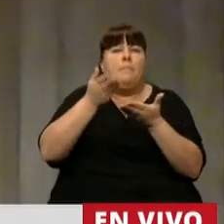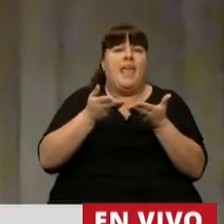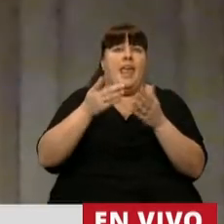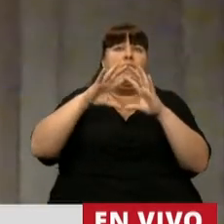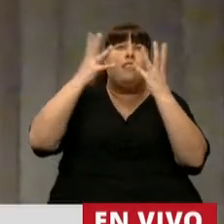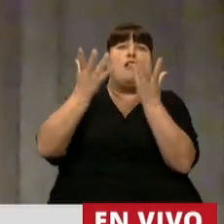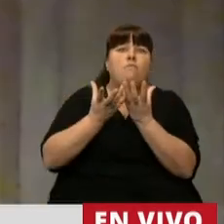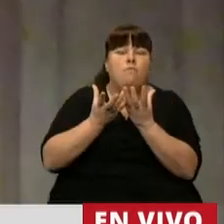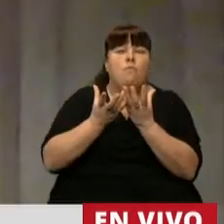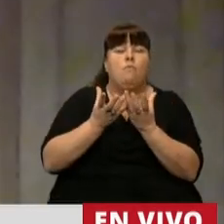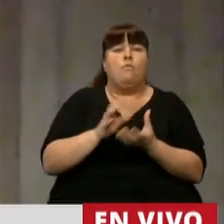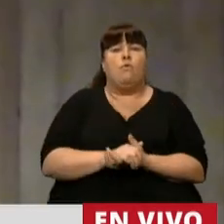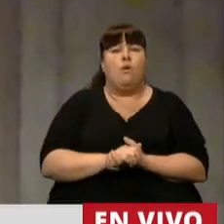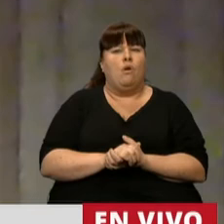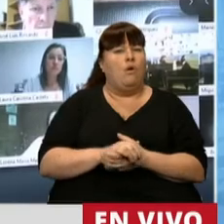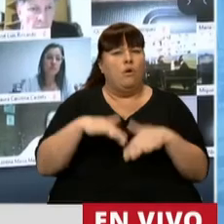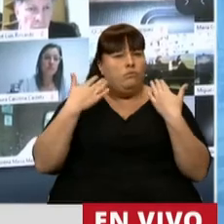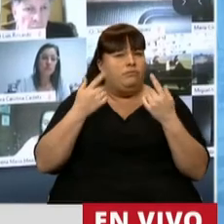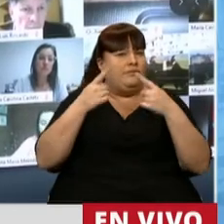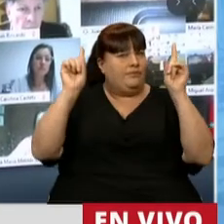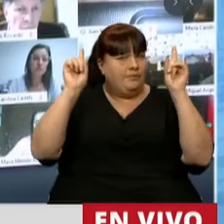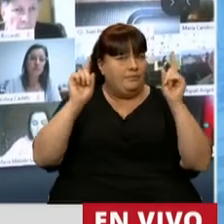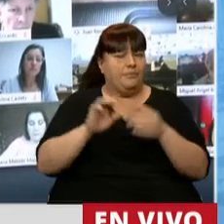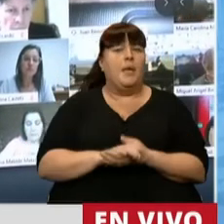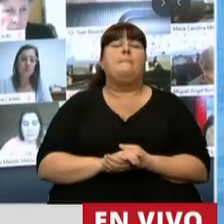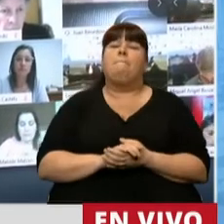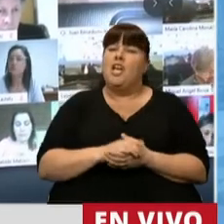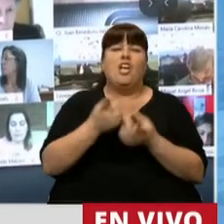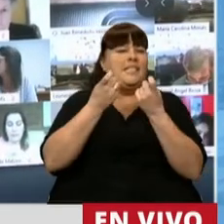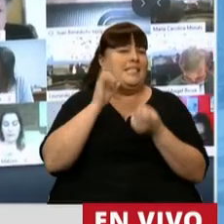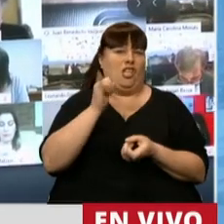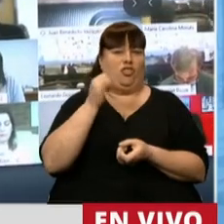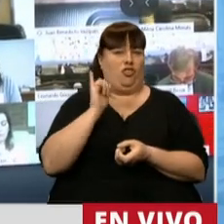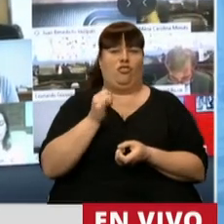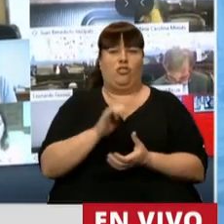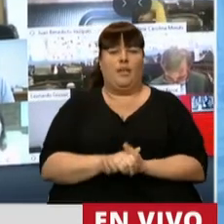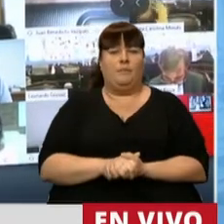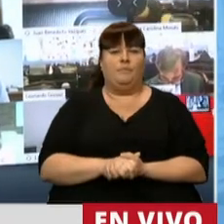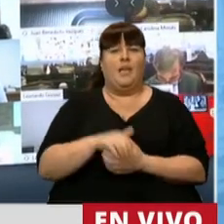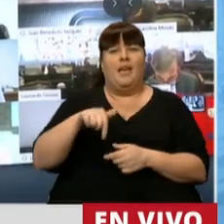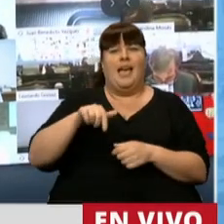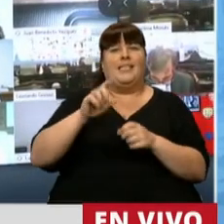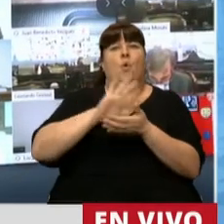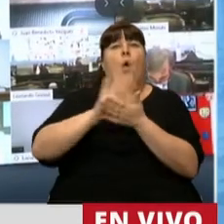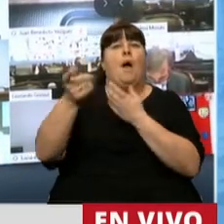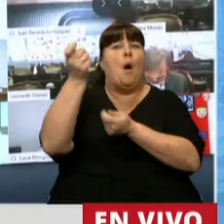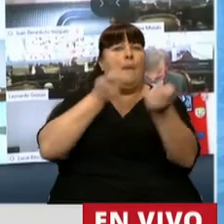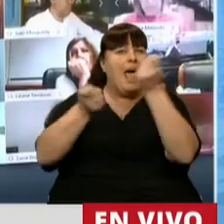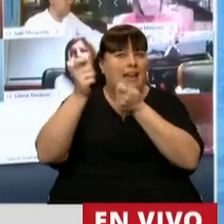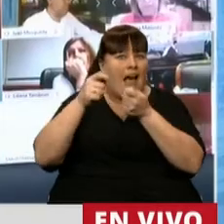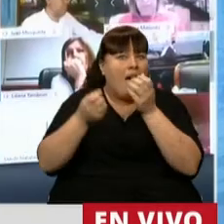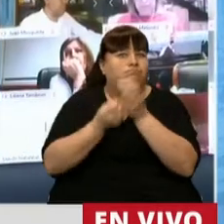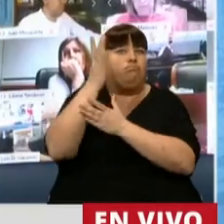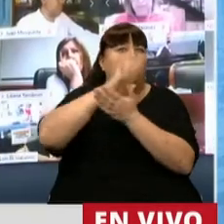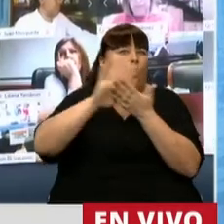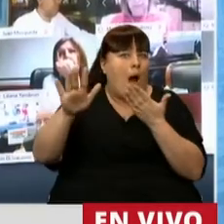internacionales totalmente excepcionales, pero necesarios en este mercado nuevo que